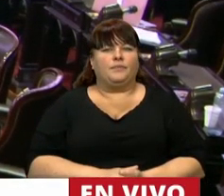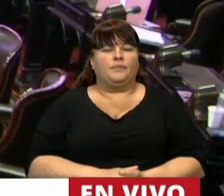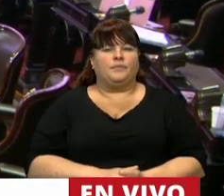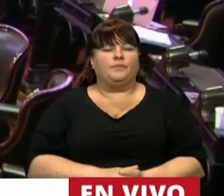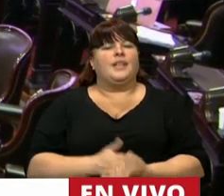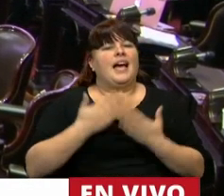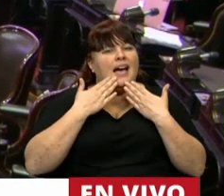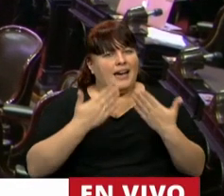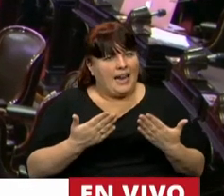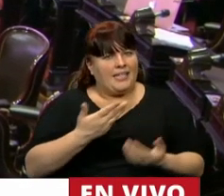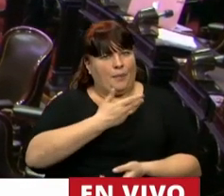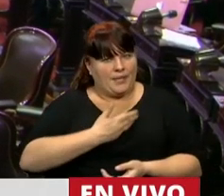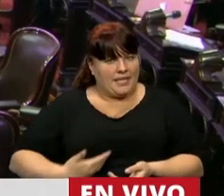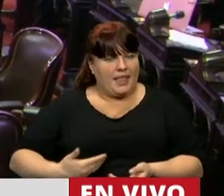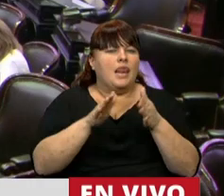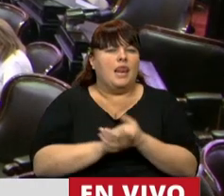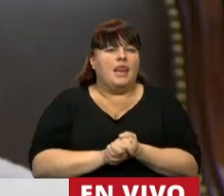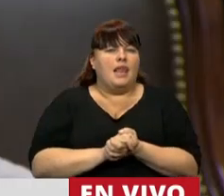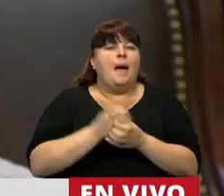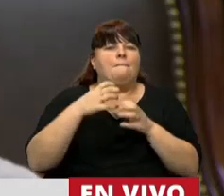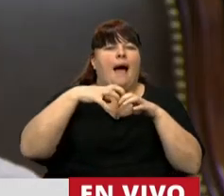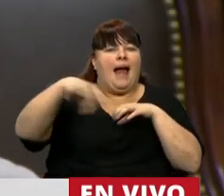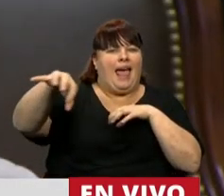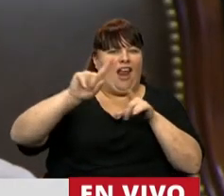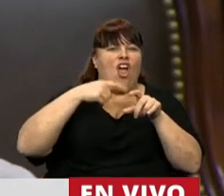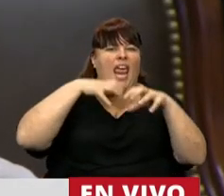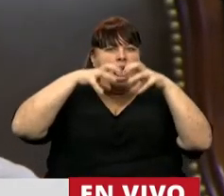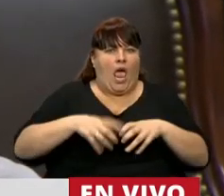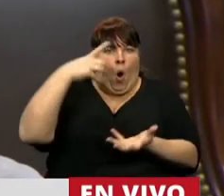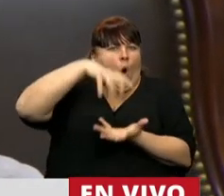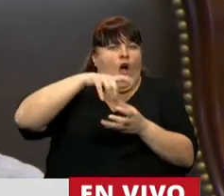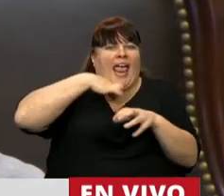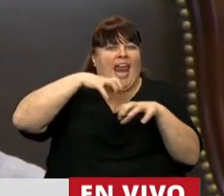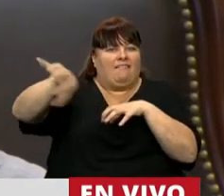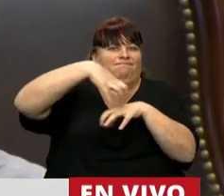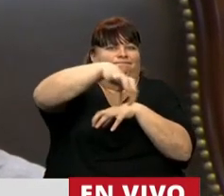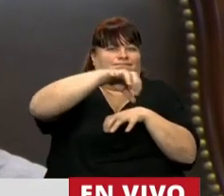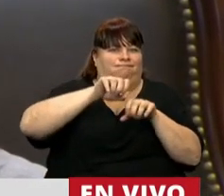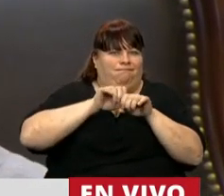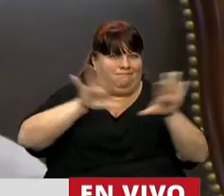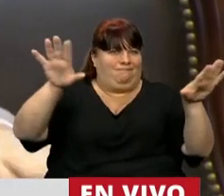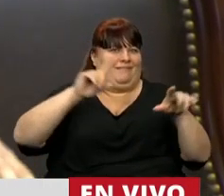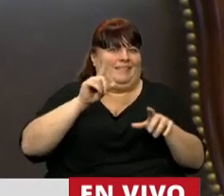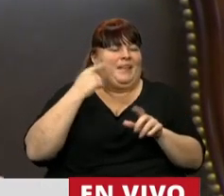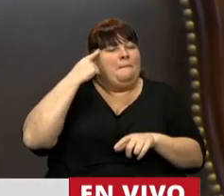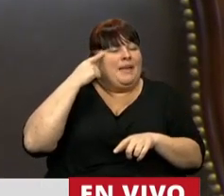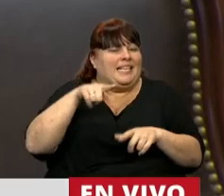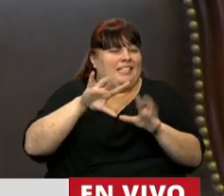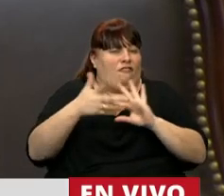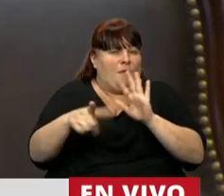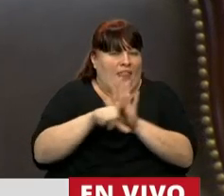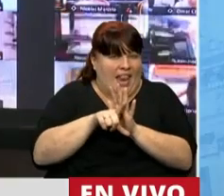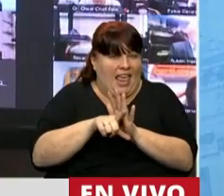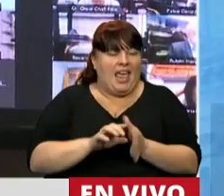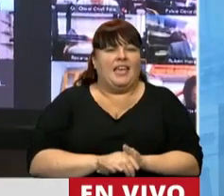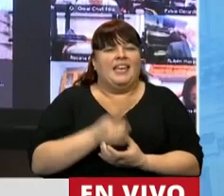Gracias, Presidente. Este proyecto de capitales alternas de la República Argentina que